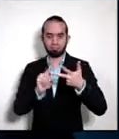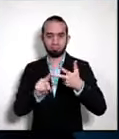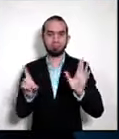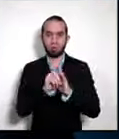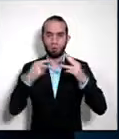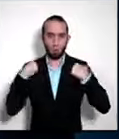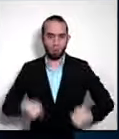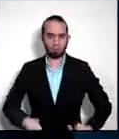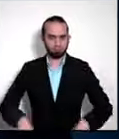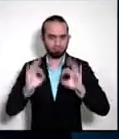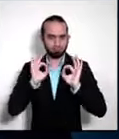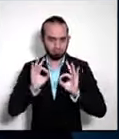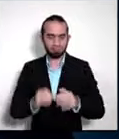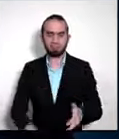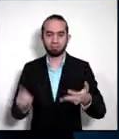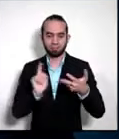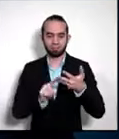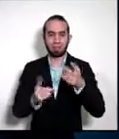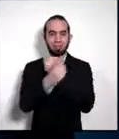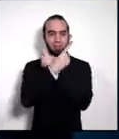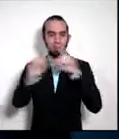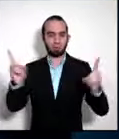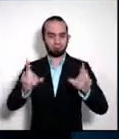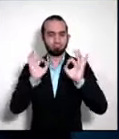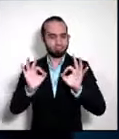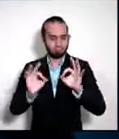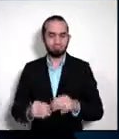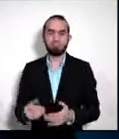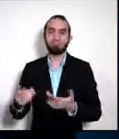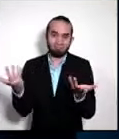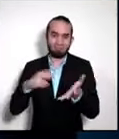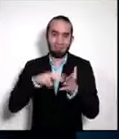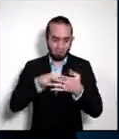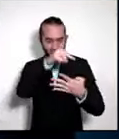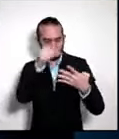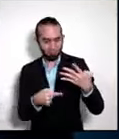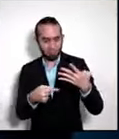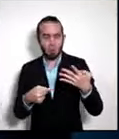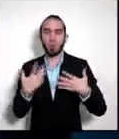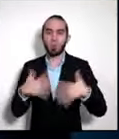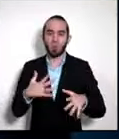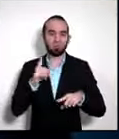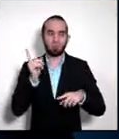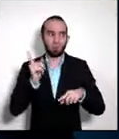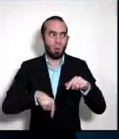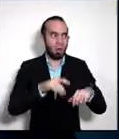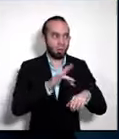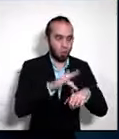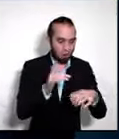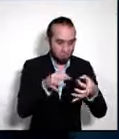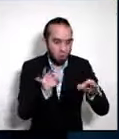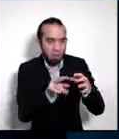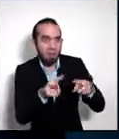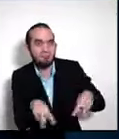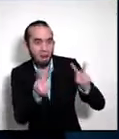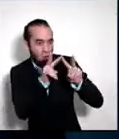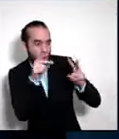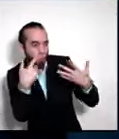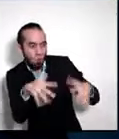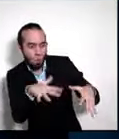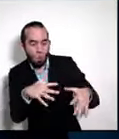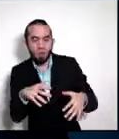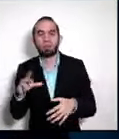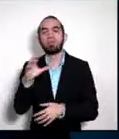humanos, por nuestra democracia, por estos incentivos intangibles que juegan hoy más que nunca un papel clave